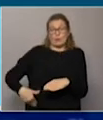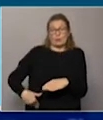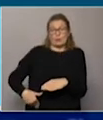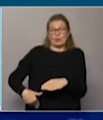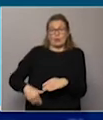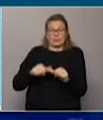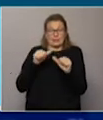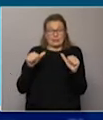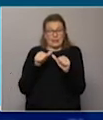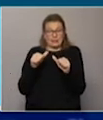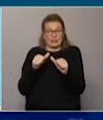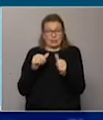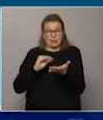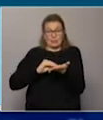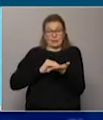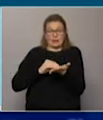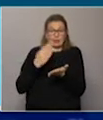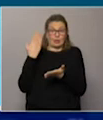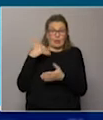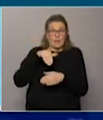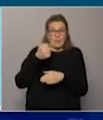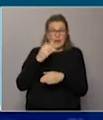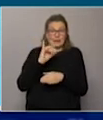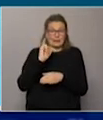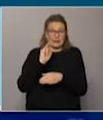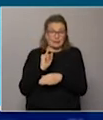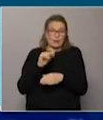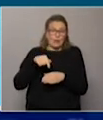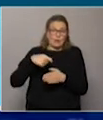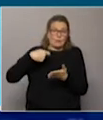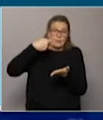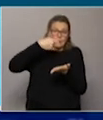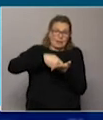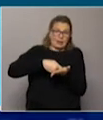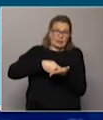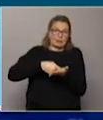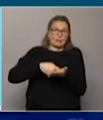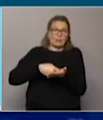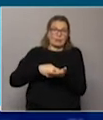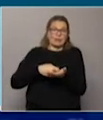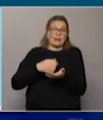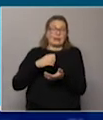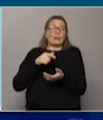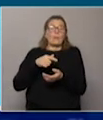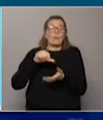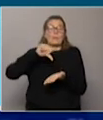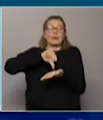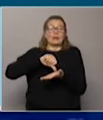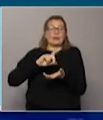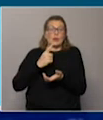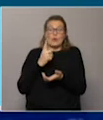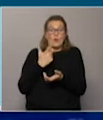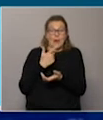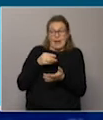también lo que hizo la administración anterior, de Macri, es financiar ese déficit emitiendo moneda. Porque un país, si no tiene